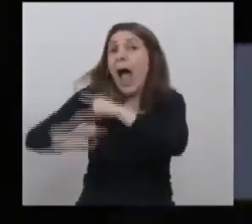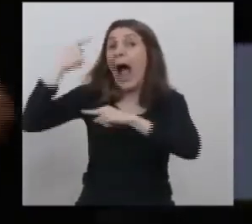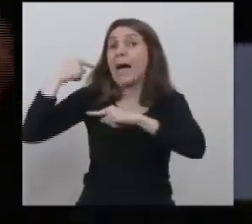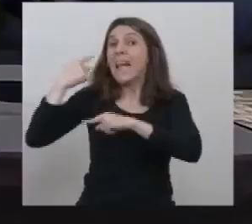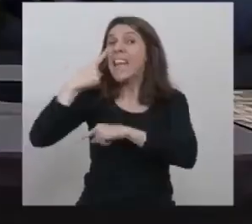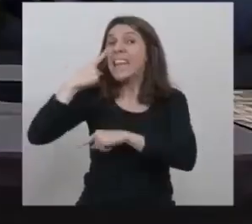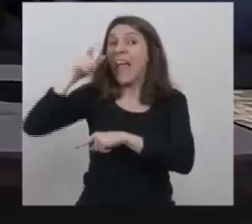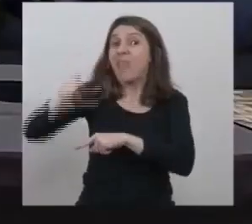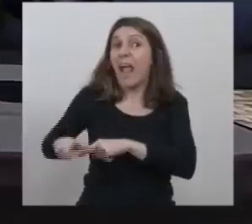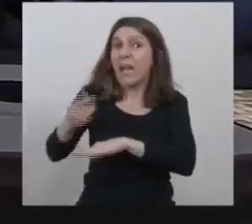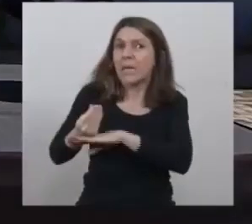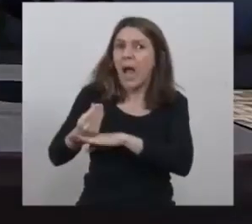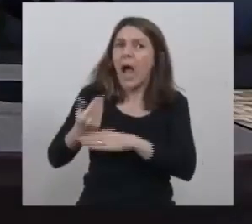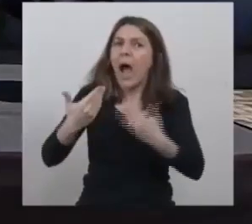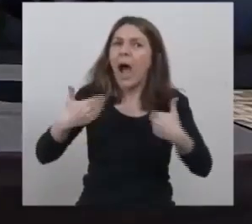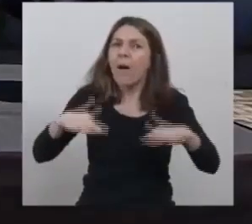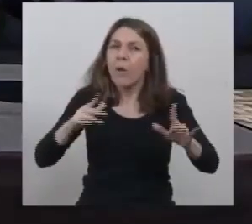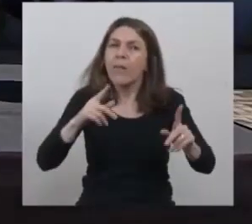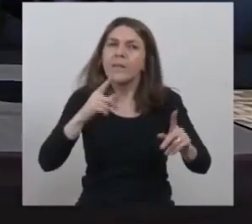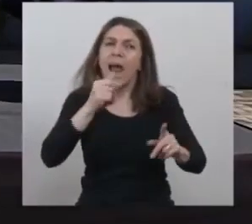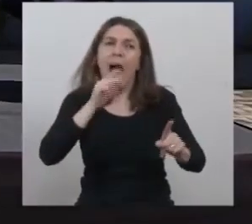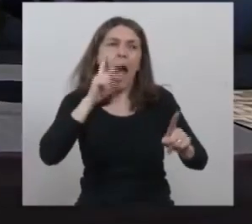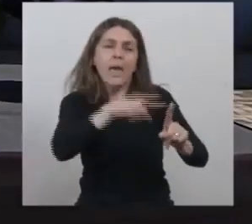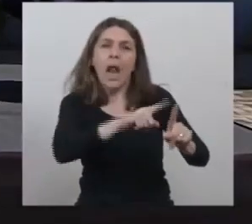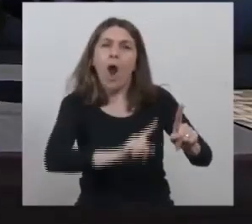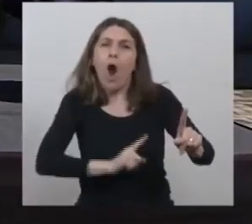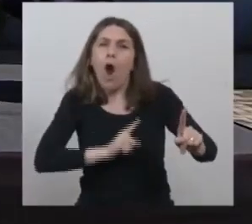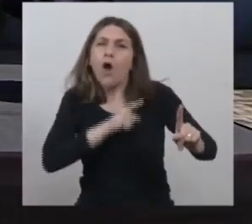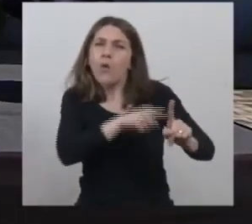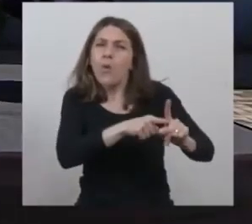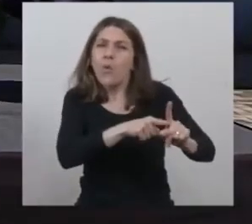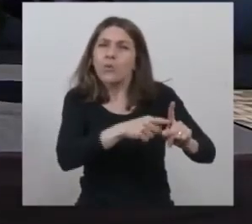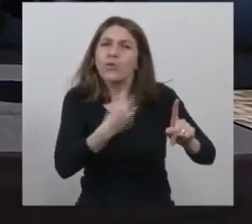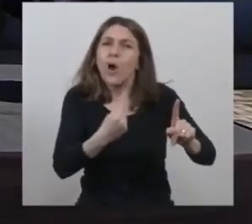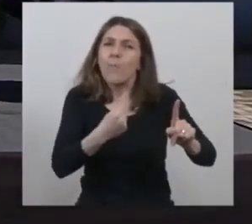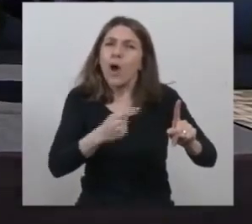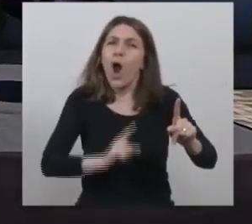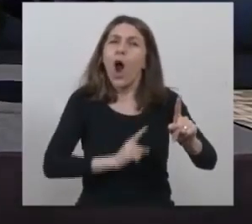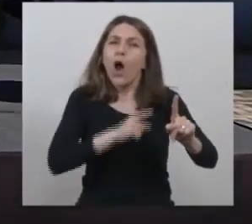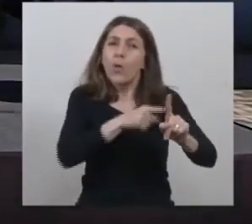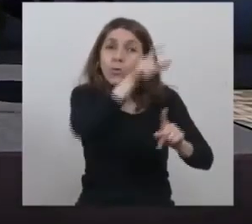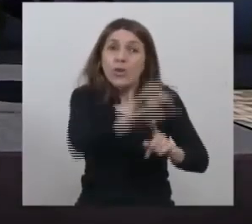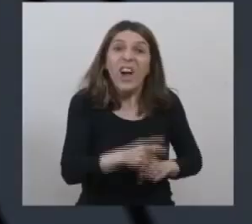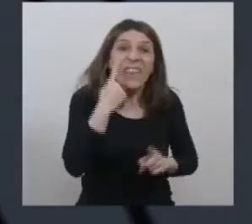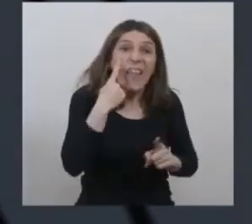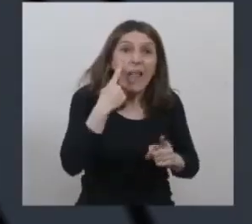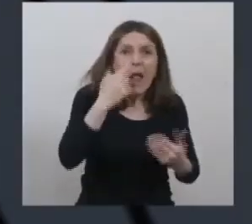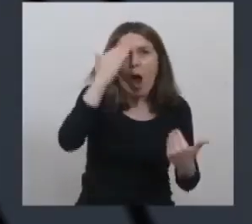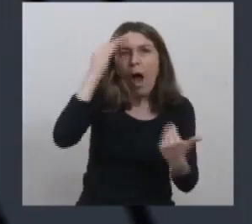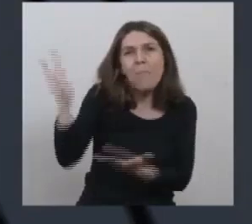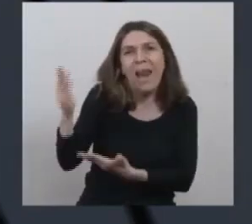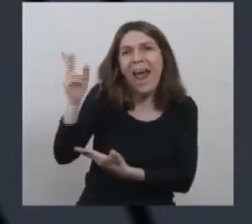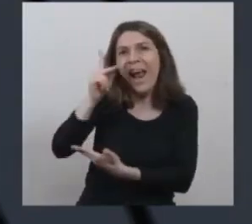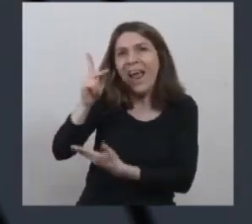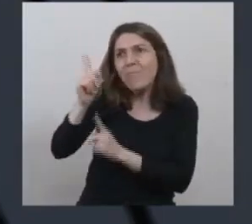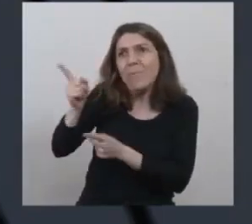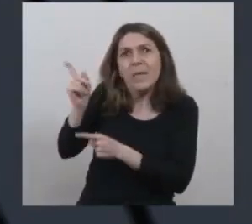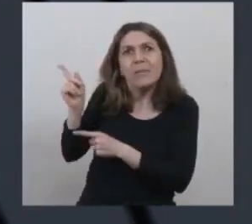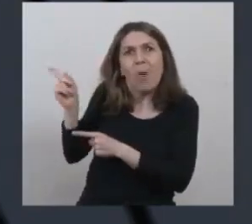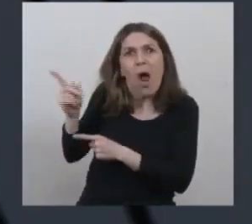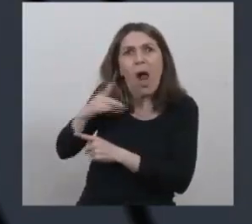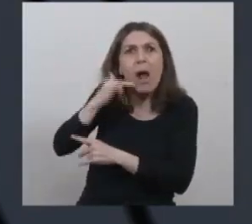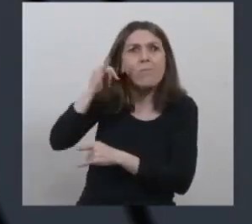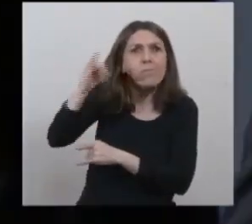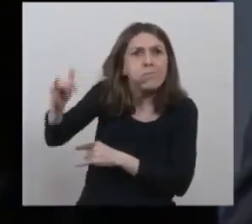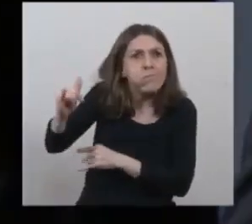probablemente Ariel tenga mucho orgullo de que como intendente creo que ha hecho honor a eso que Néstor decía y hacía, que tiene que ver